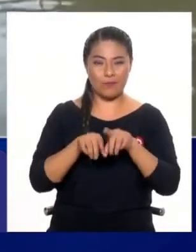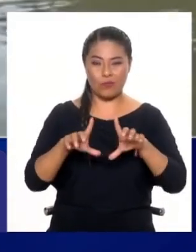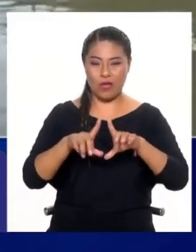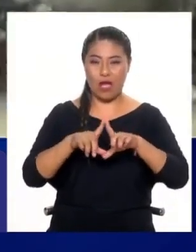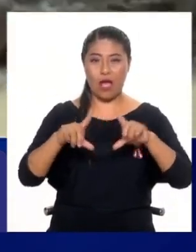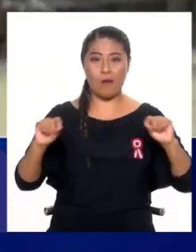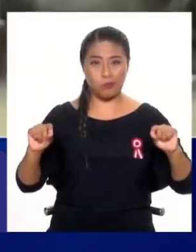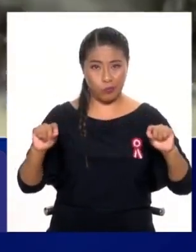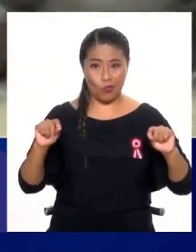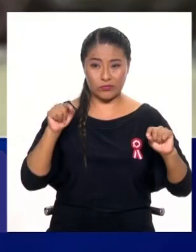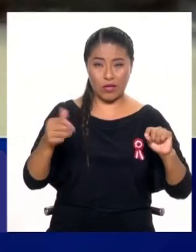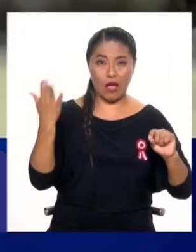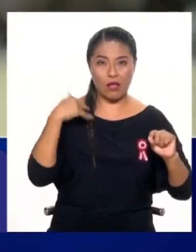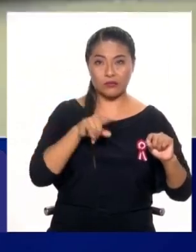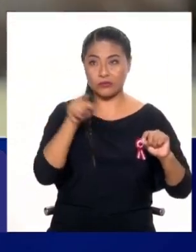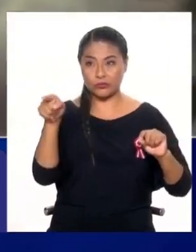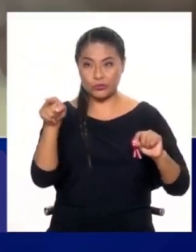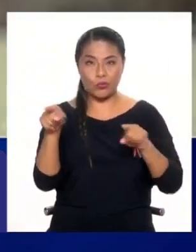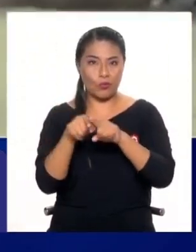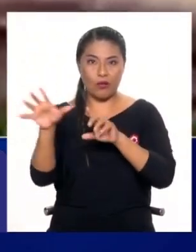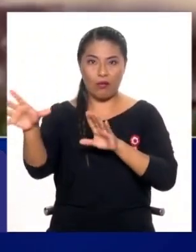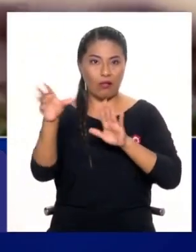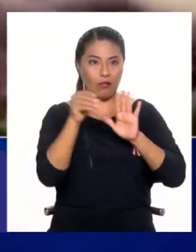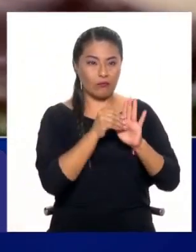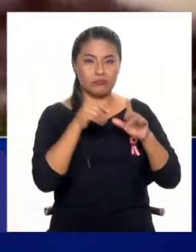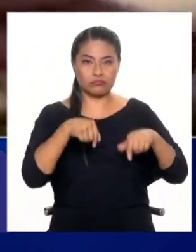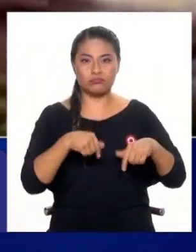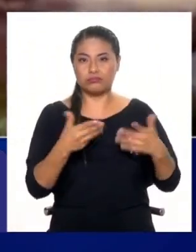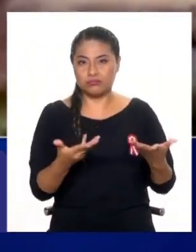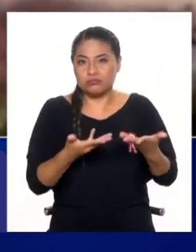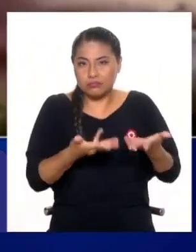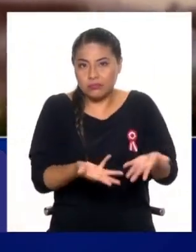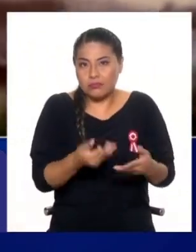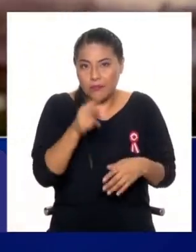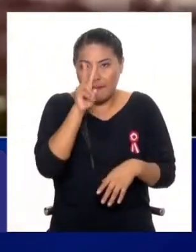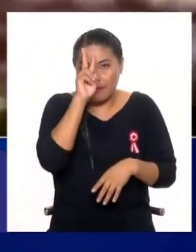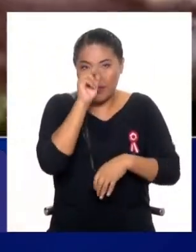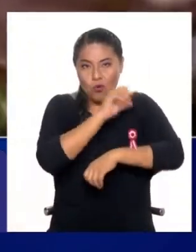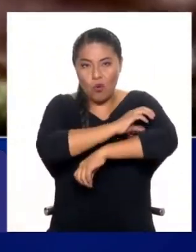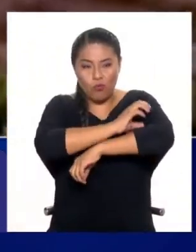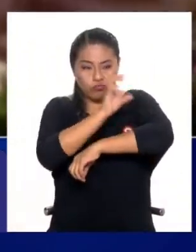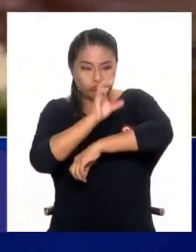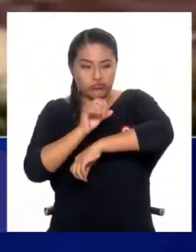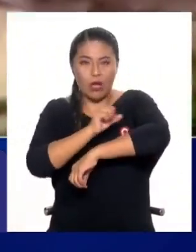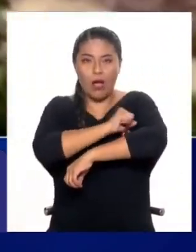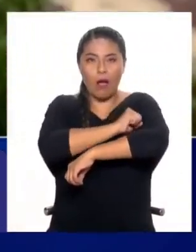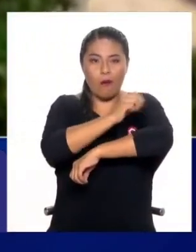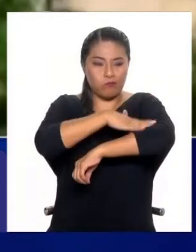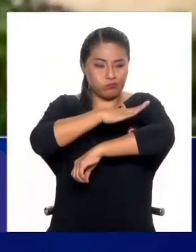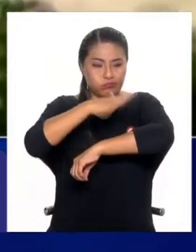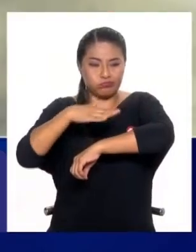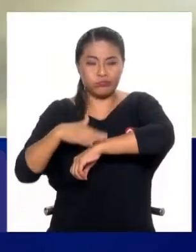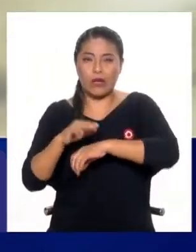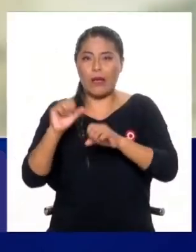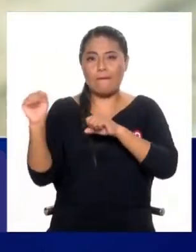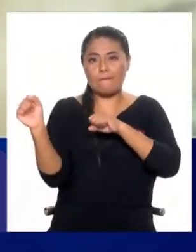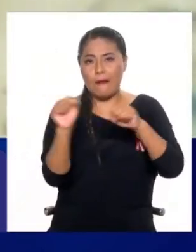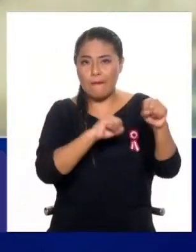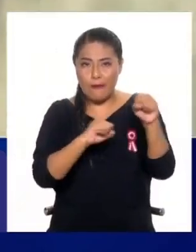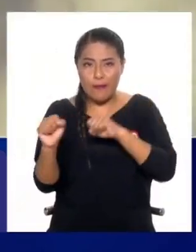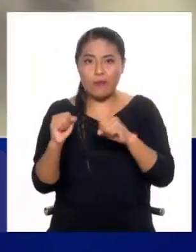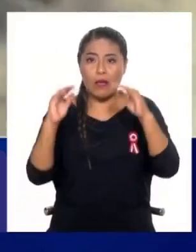internalizar en el Perú el hecho de que somos eso y que, lamentablemente, tenemos que poner en nuestra planificación, sobre todo los distintos